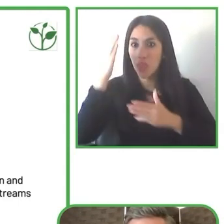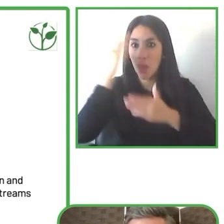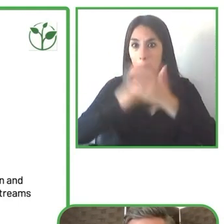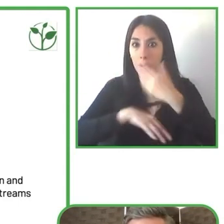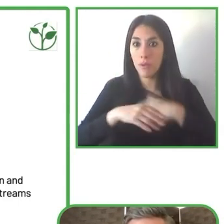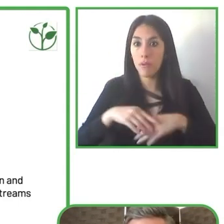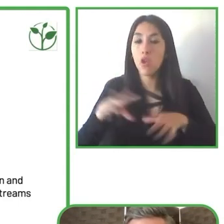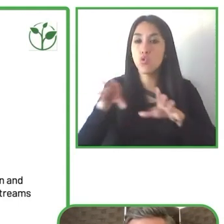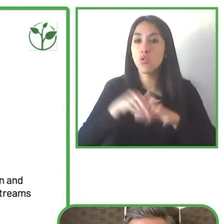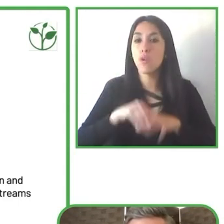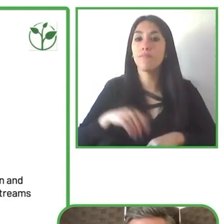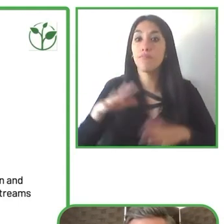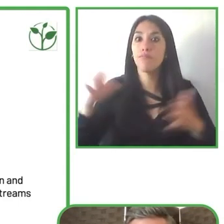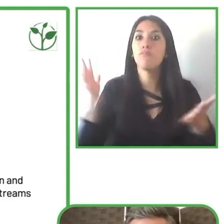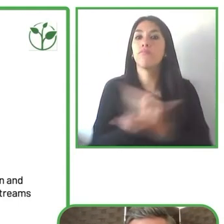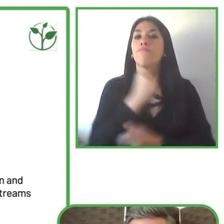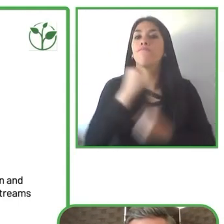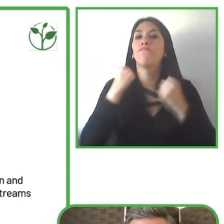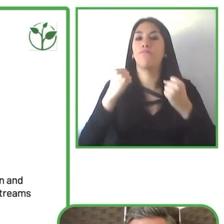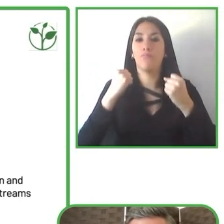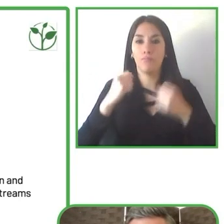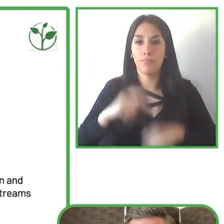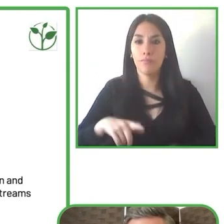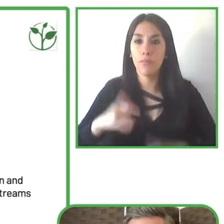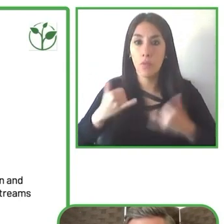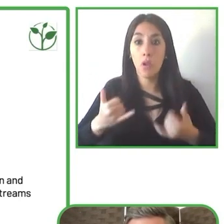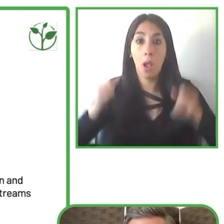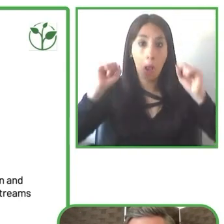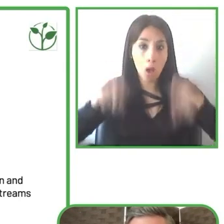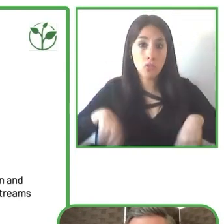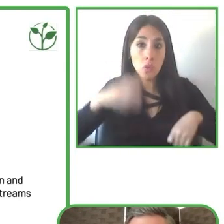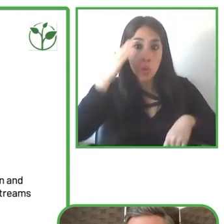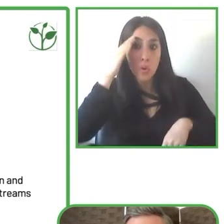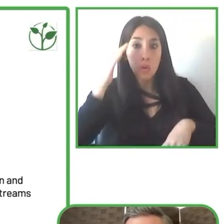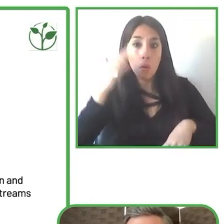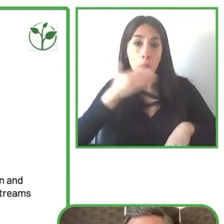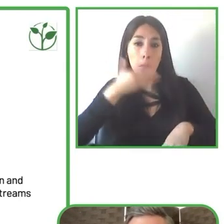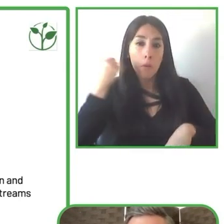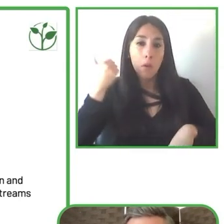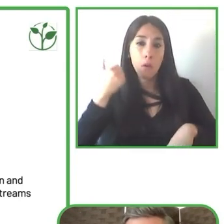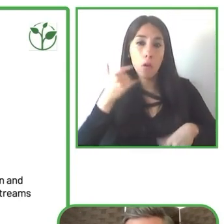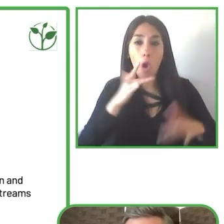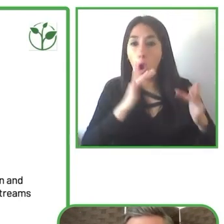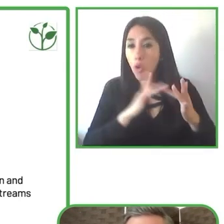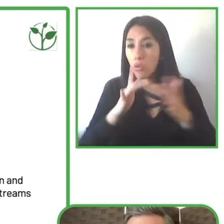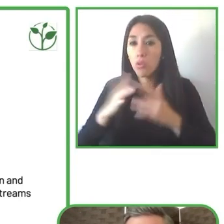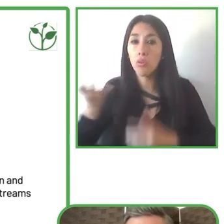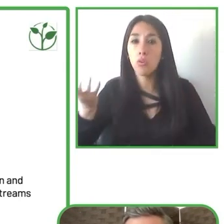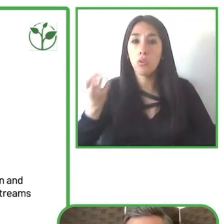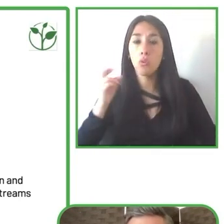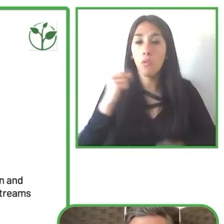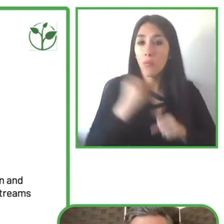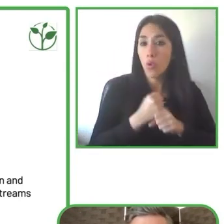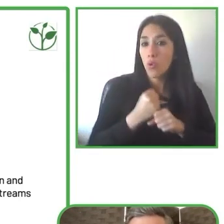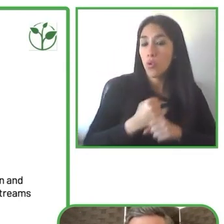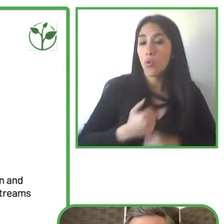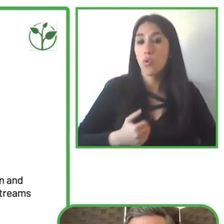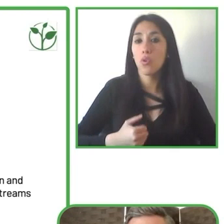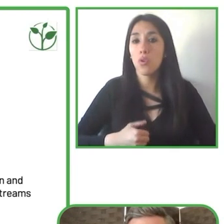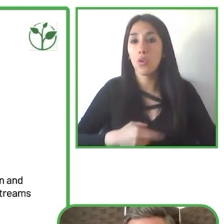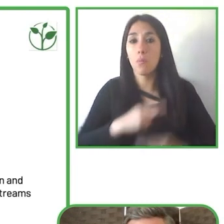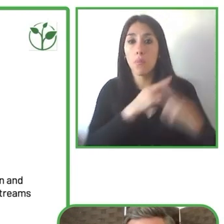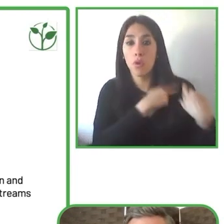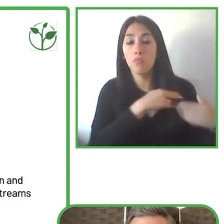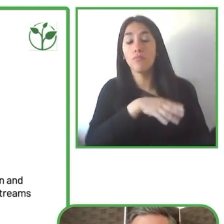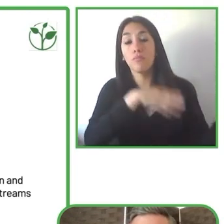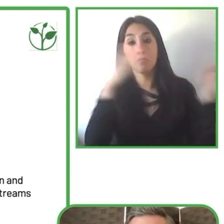puede también permitir cualquier tipo de contacto así ustedes trabajen con el sector público o si ustedes trabajan